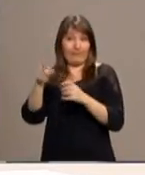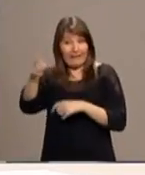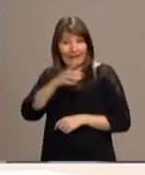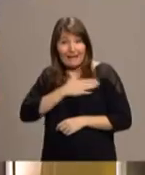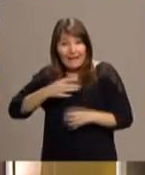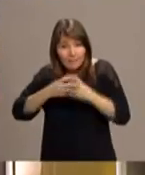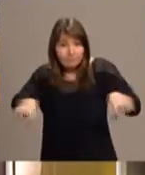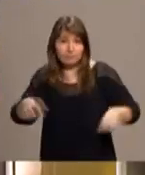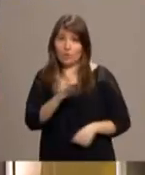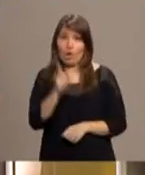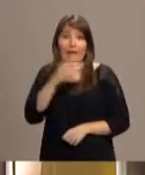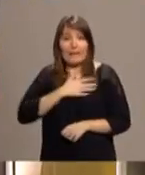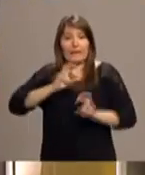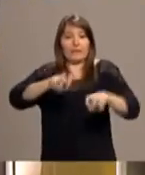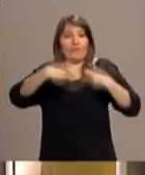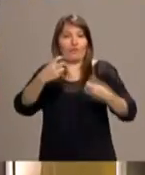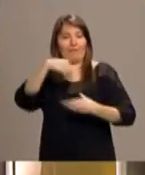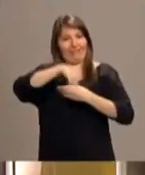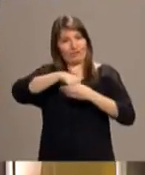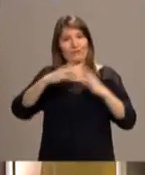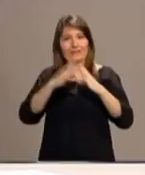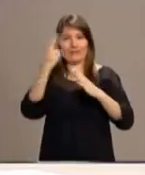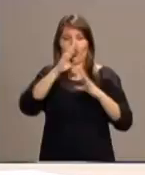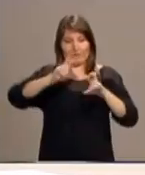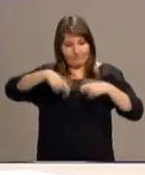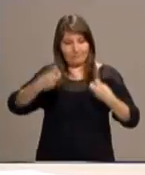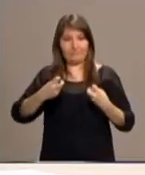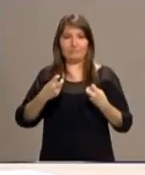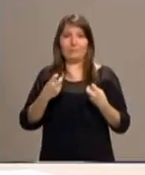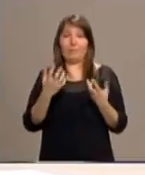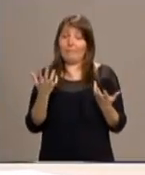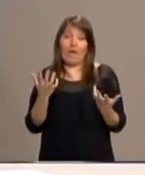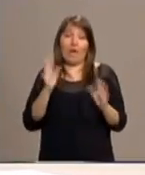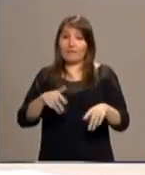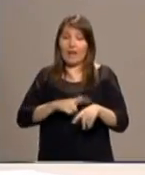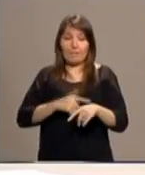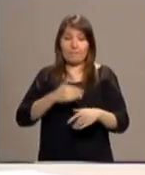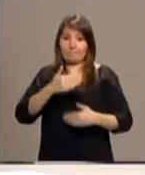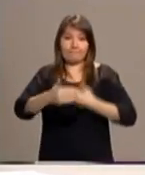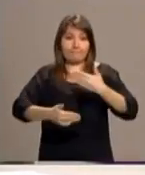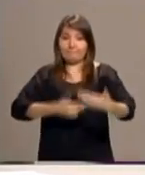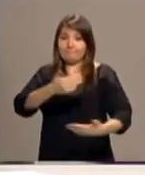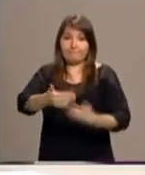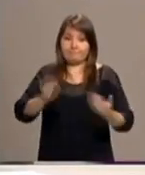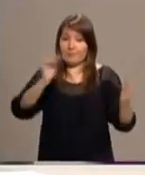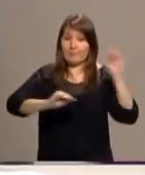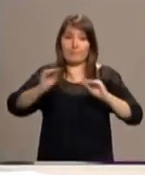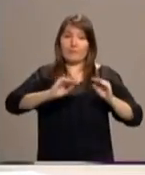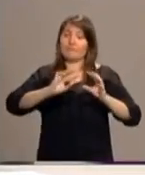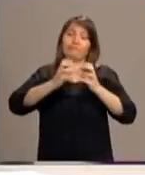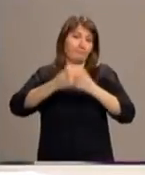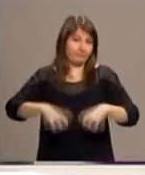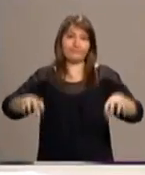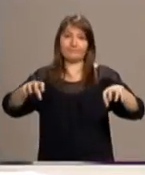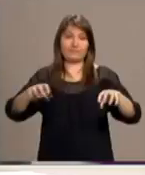reforma, pero los acontecimientos se fueron dando hasta llevar a esa división, que es una división muy triste, se divide el cuerpo de